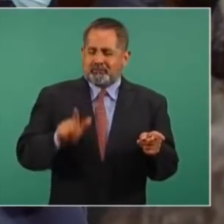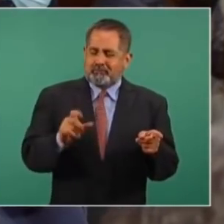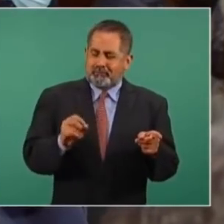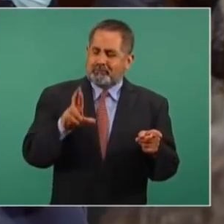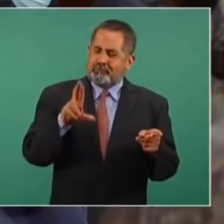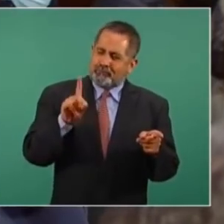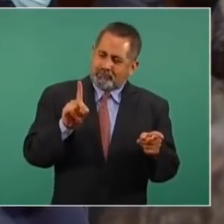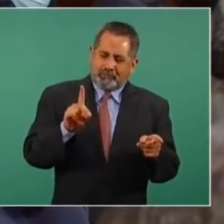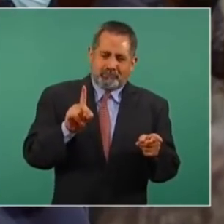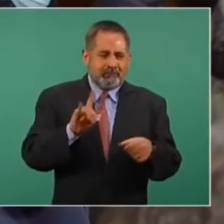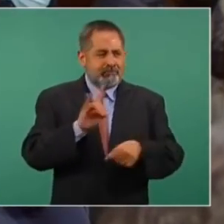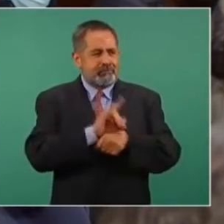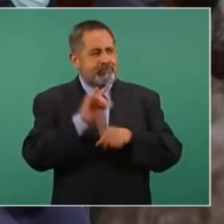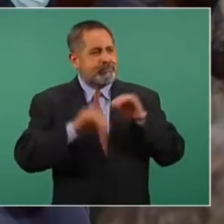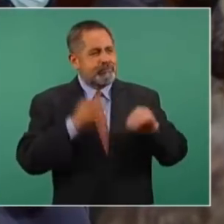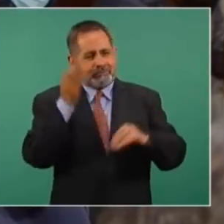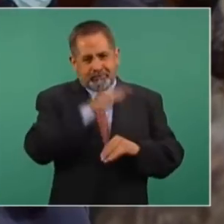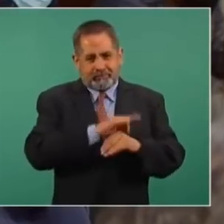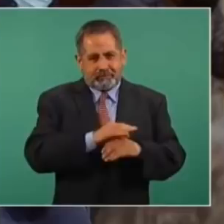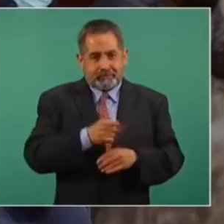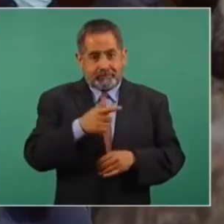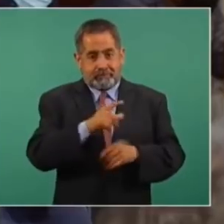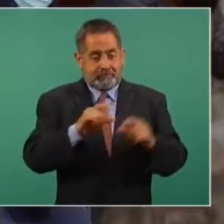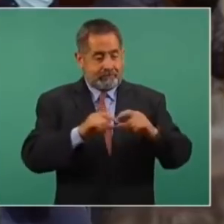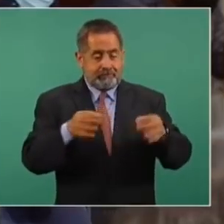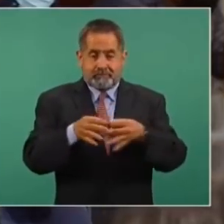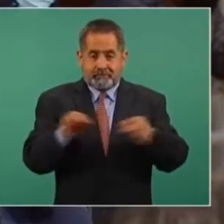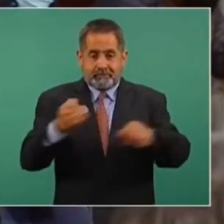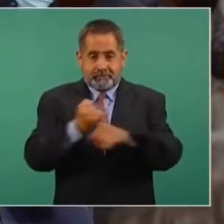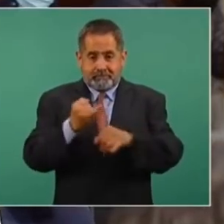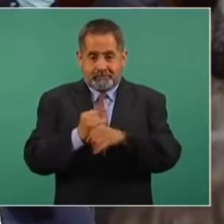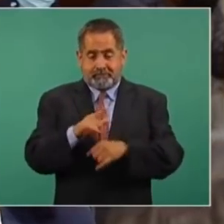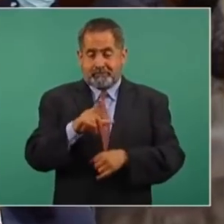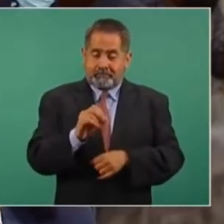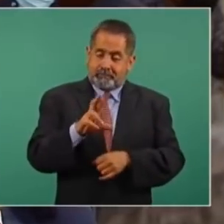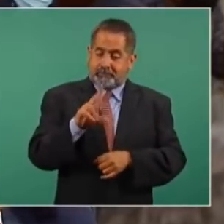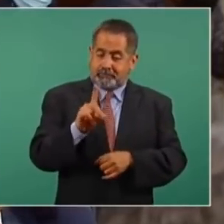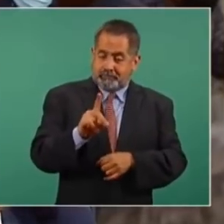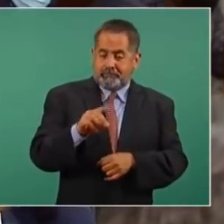ser Lor Montajes. Así lo dicen las redes, no lo digo yo.